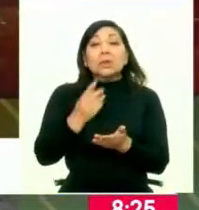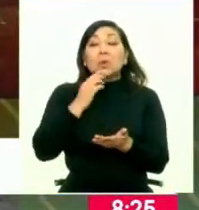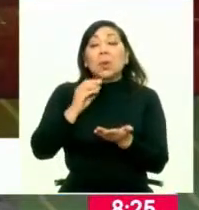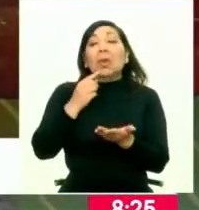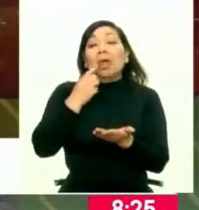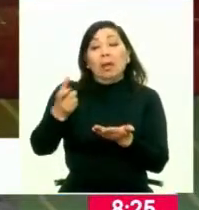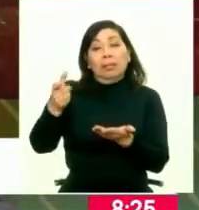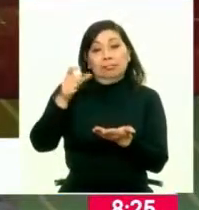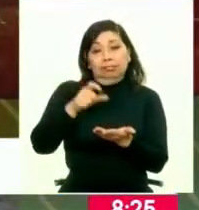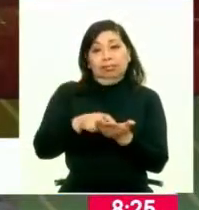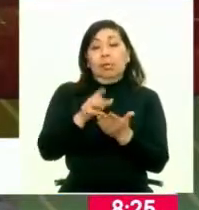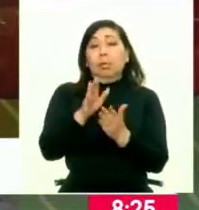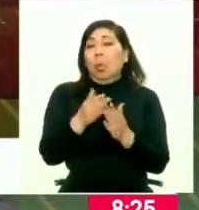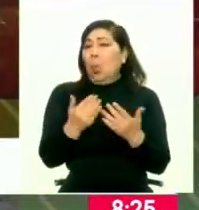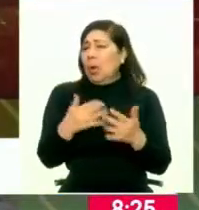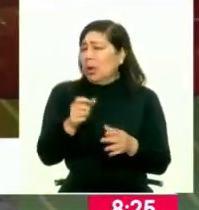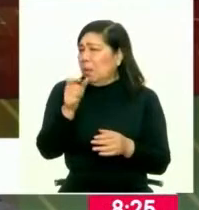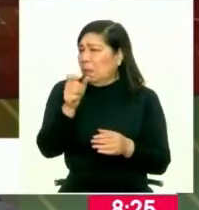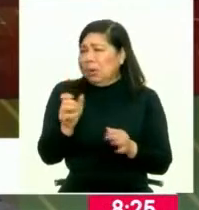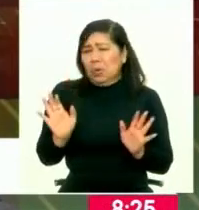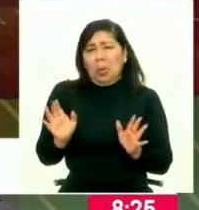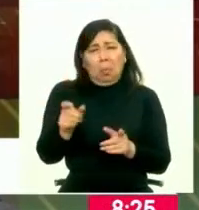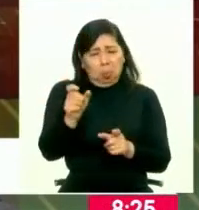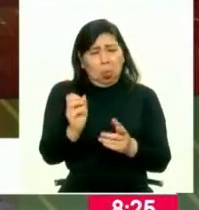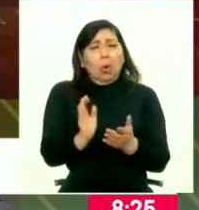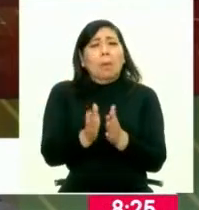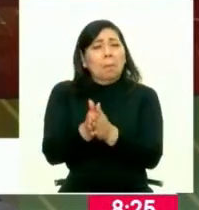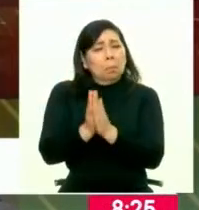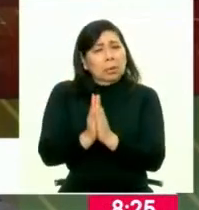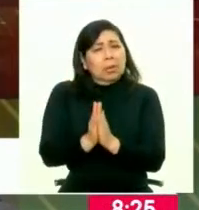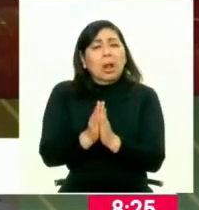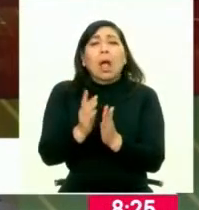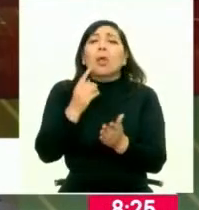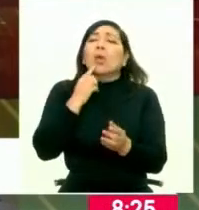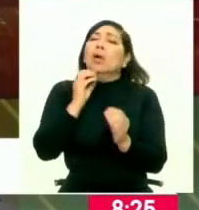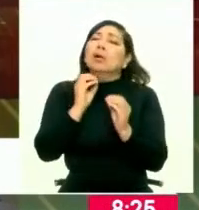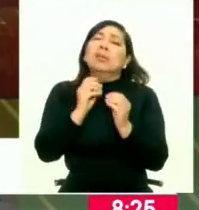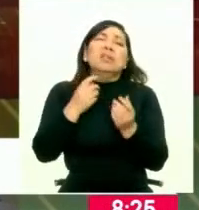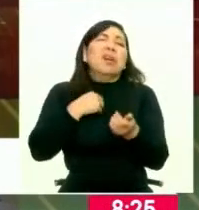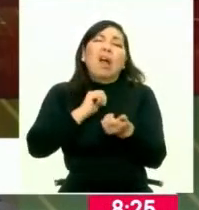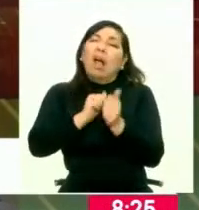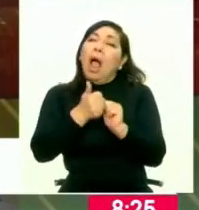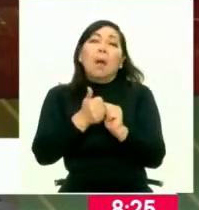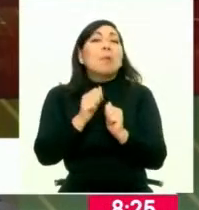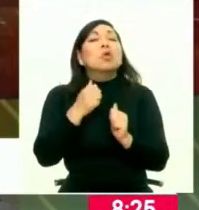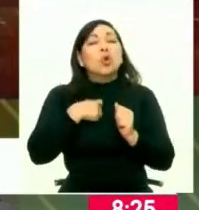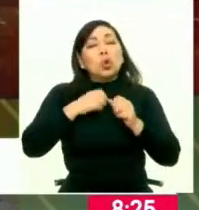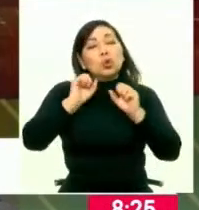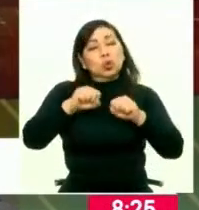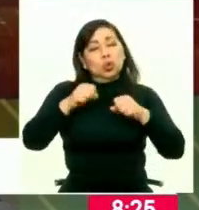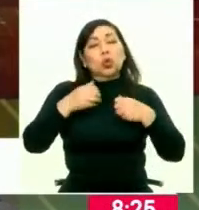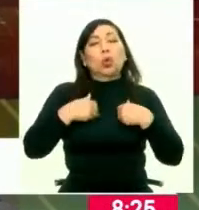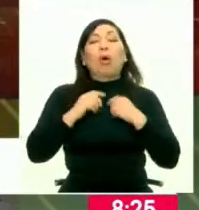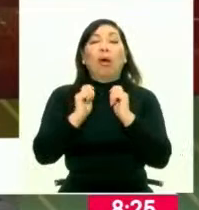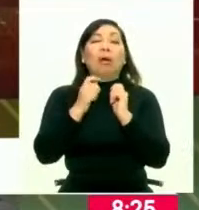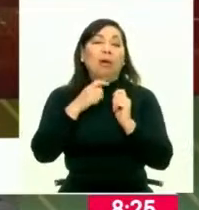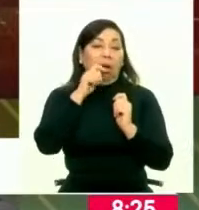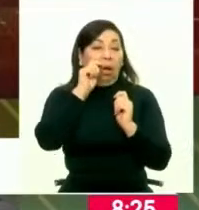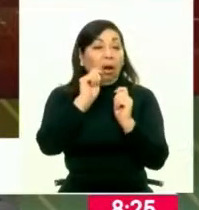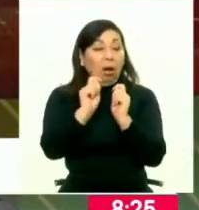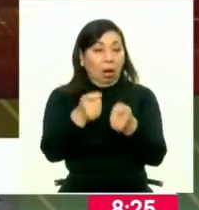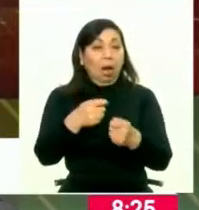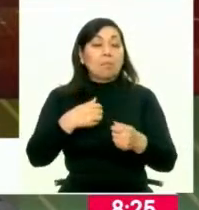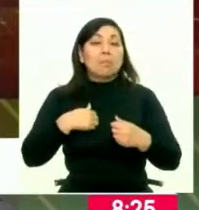de su dato. Cualquier persona, cualquier ciudadano puede pedir alguna rectificación de los datos que tiene su Documento Nacional de Identidad. Por ejemplo,